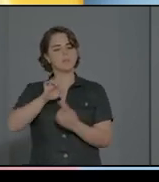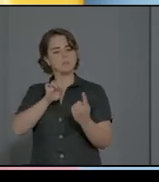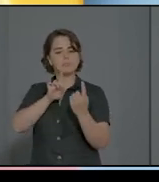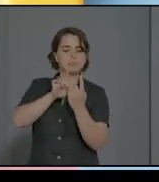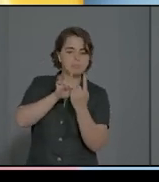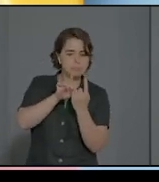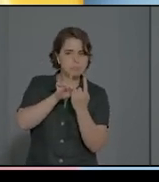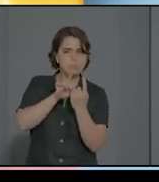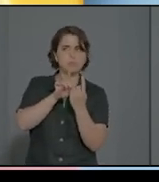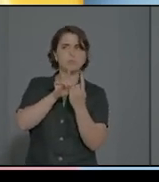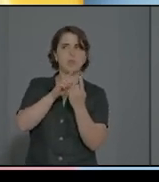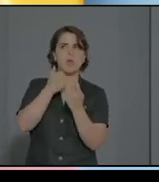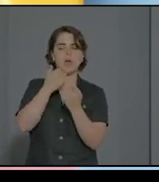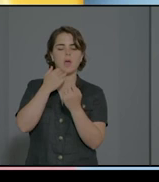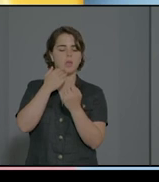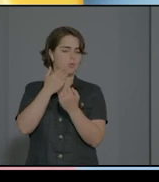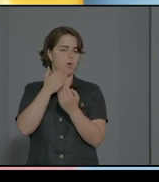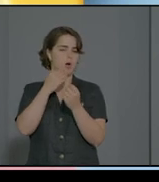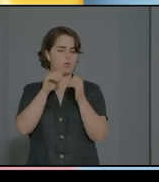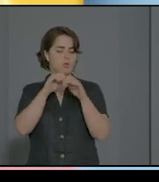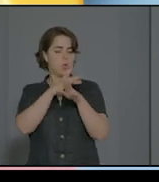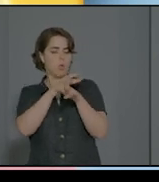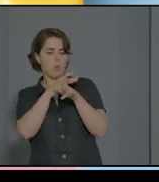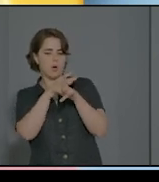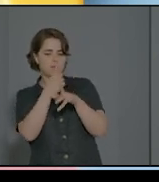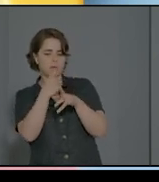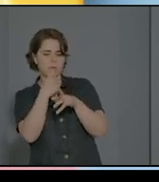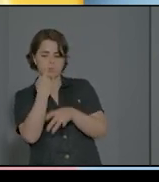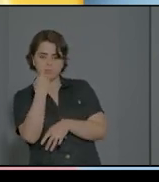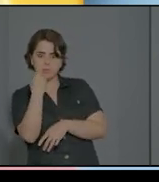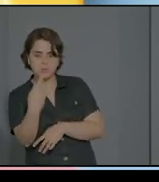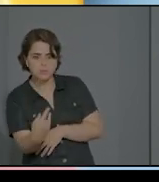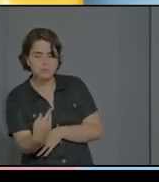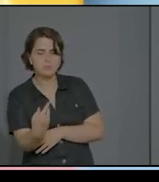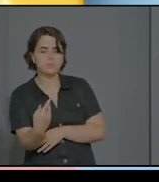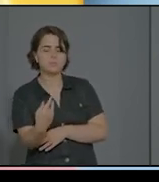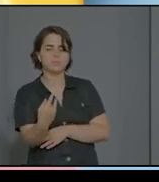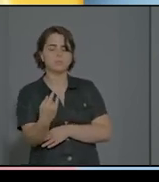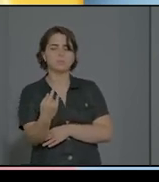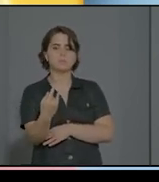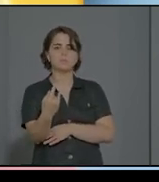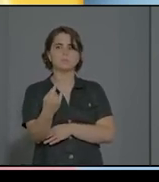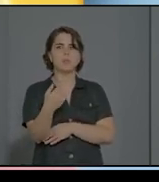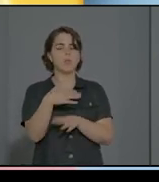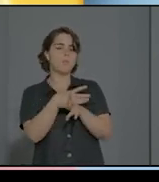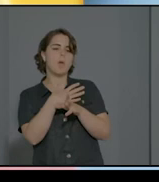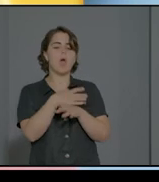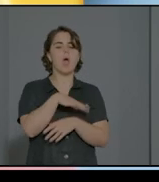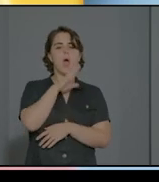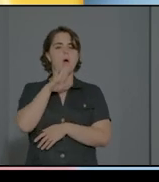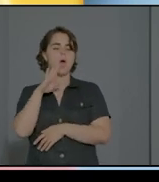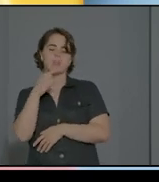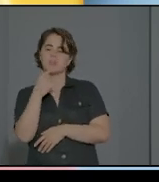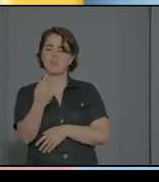un juguete rojo que está ahí. Aquí la madre sigue diciéndole, vamos a cocinar, el niño